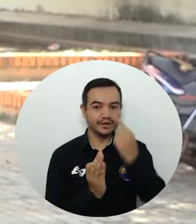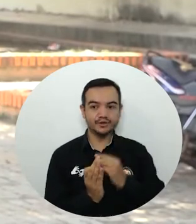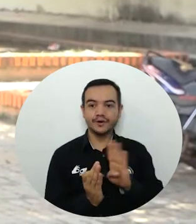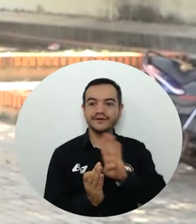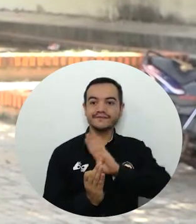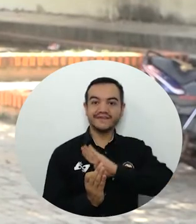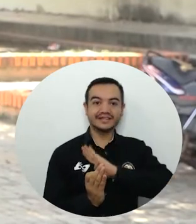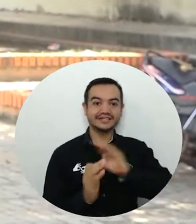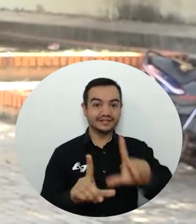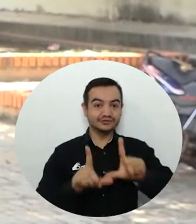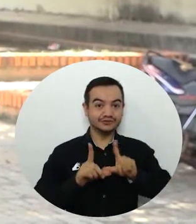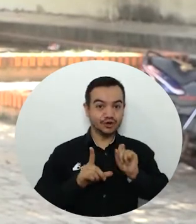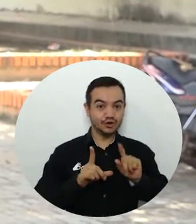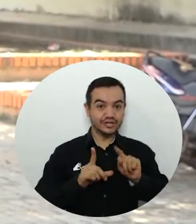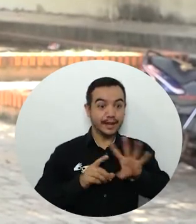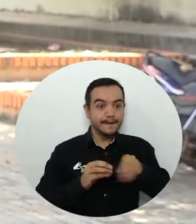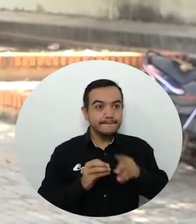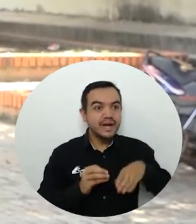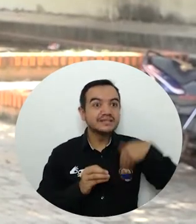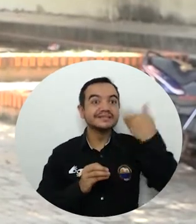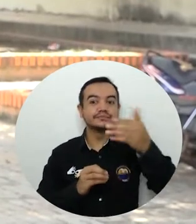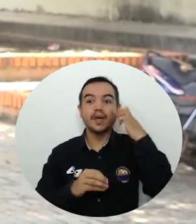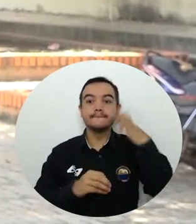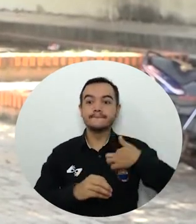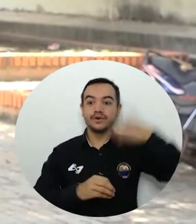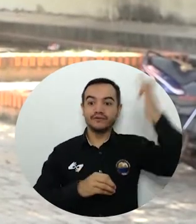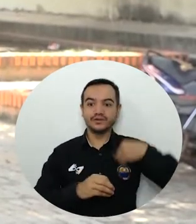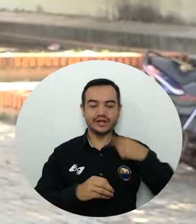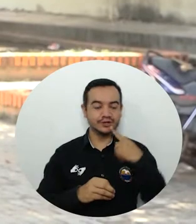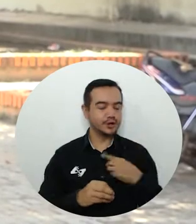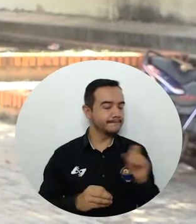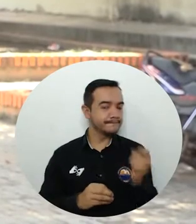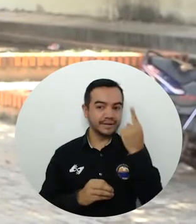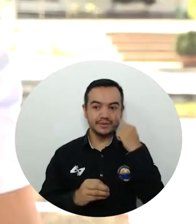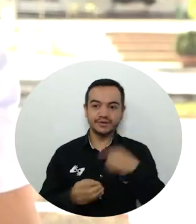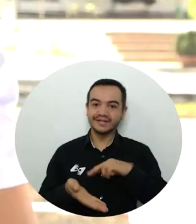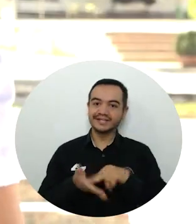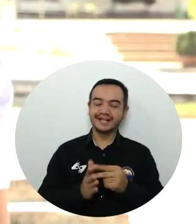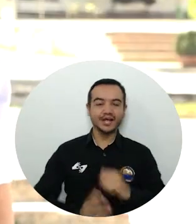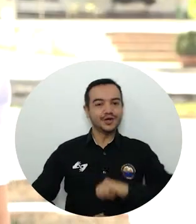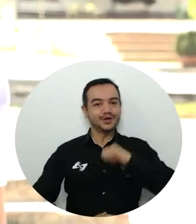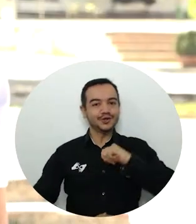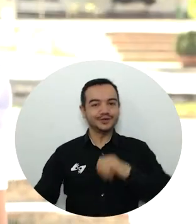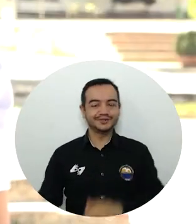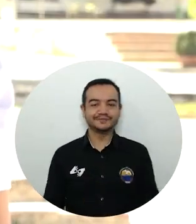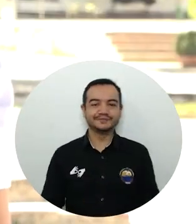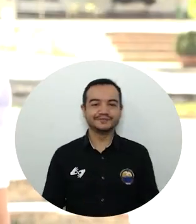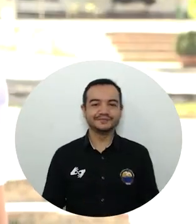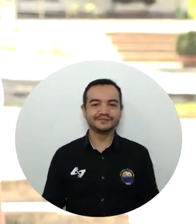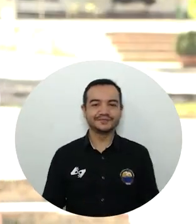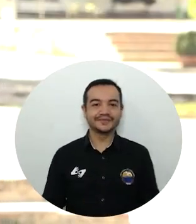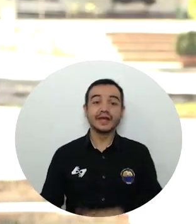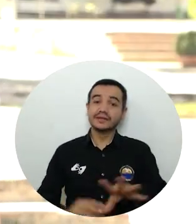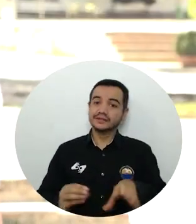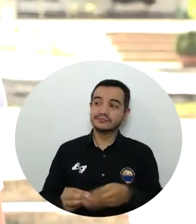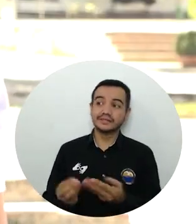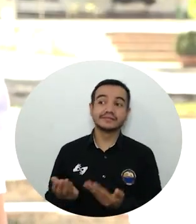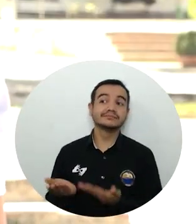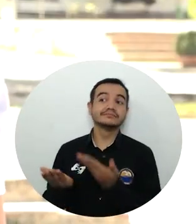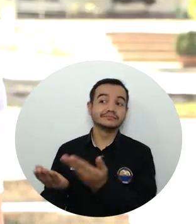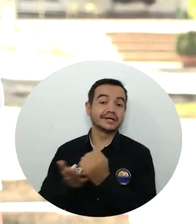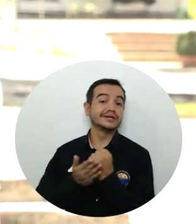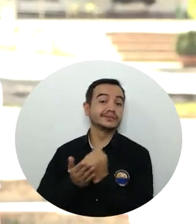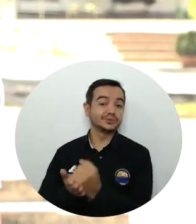profesional en la familia, entonces como que yo fui un orgullo para ellos saber que yo me había ganado esa beca. Es de gran ayuda para ellos porque no